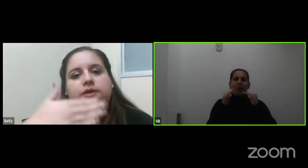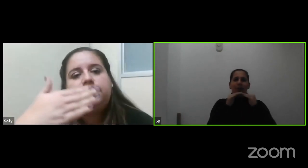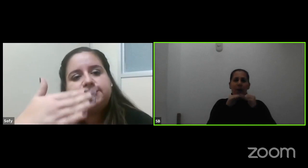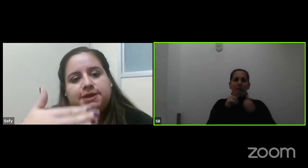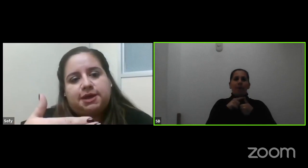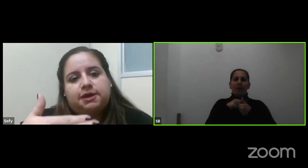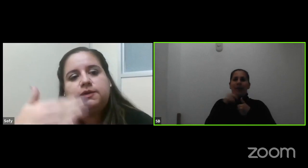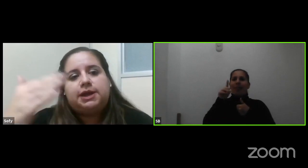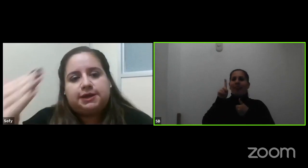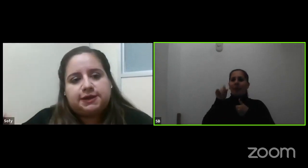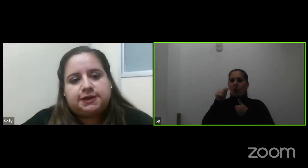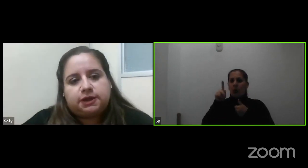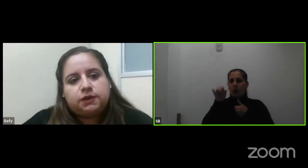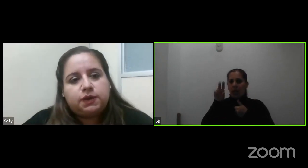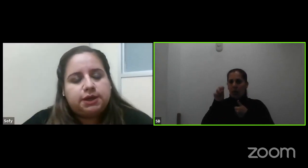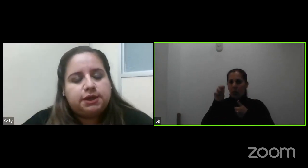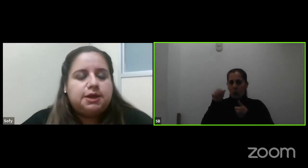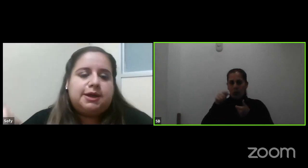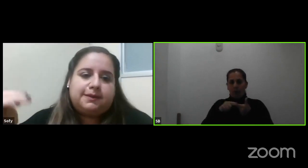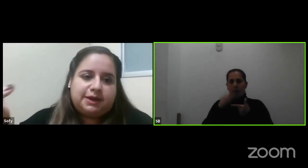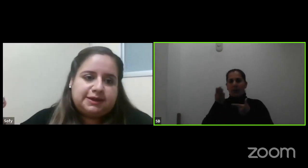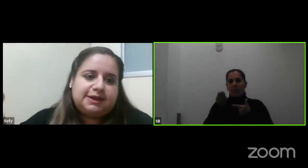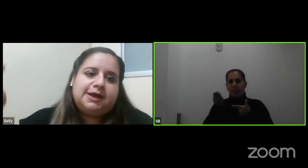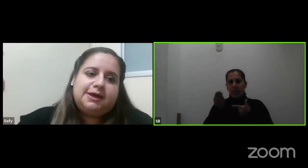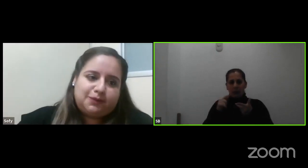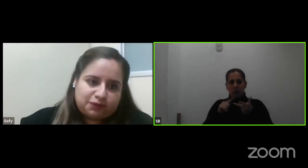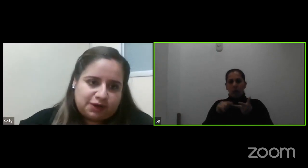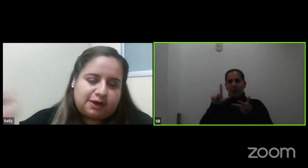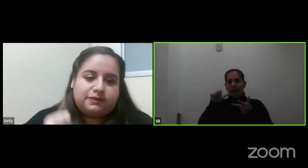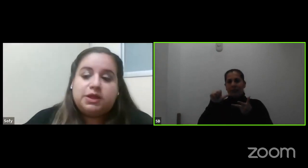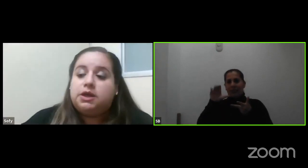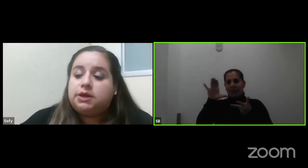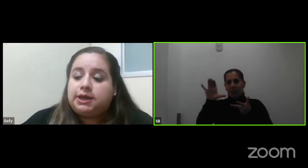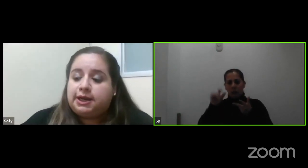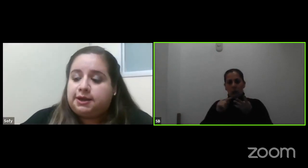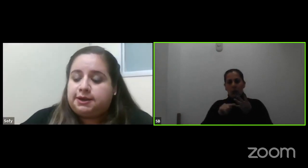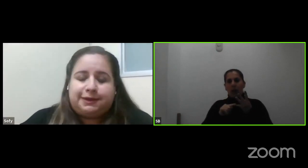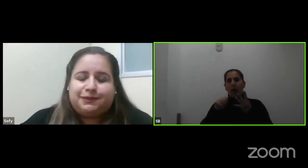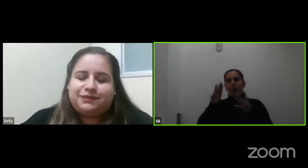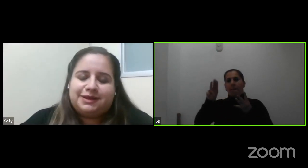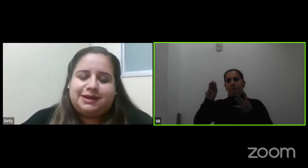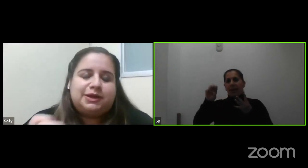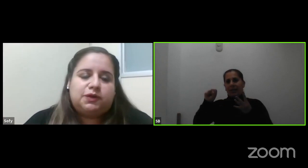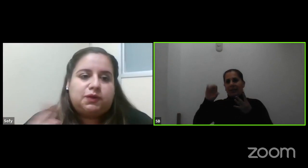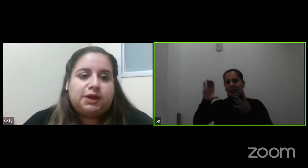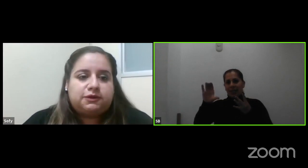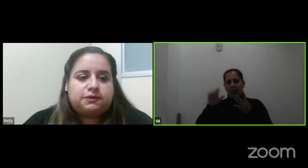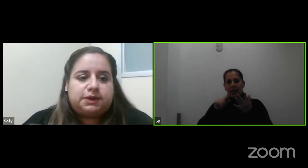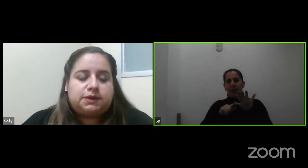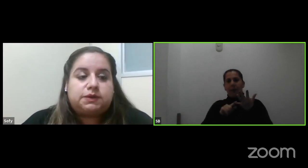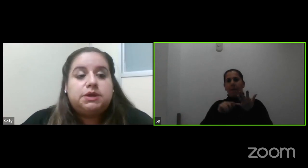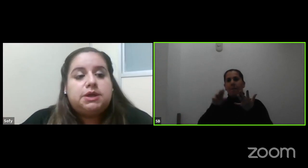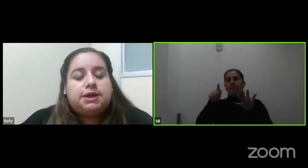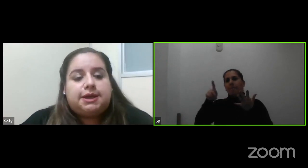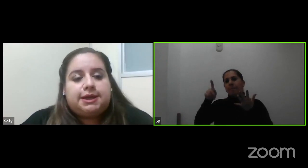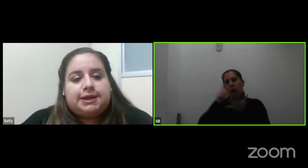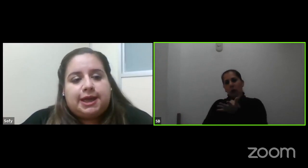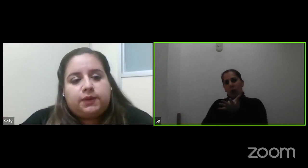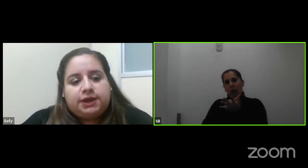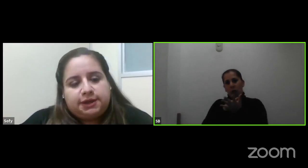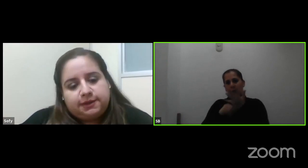diplomado el bachillerato y la licenciatura la maestría y el posgrado la en los doctorados perdón